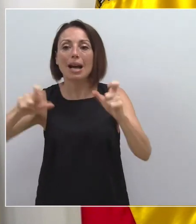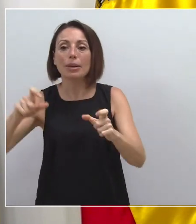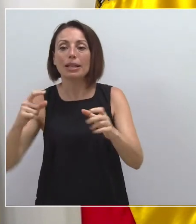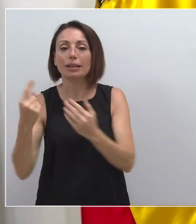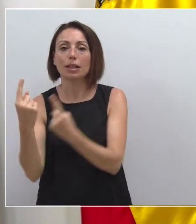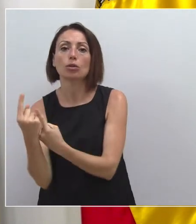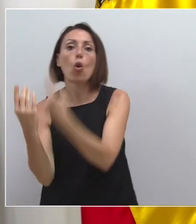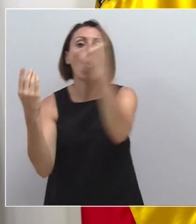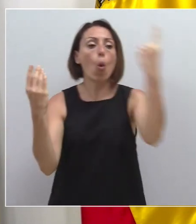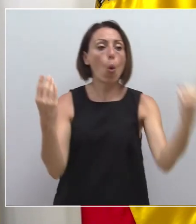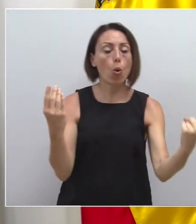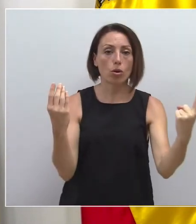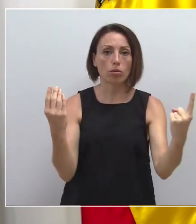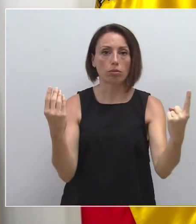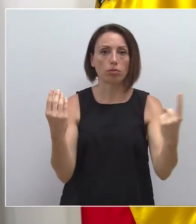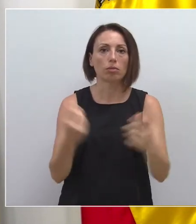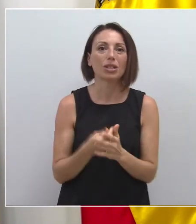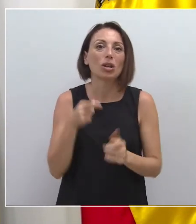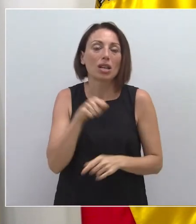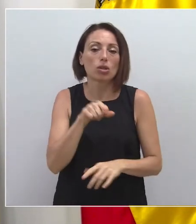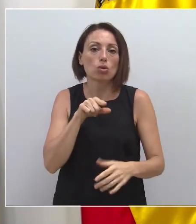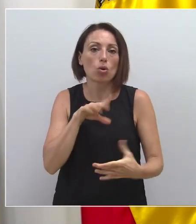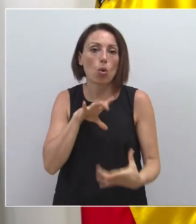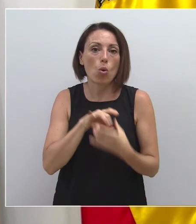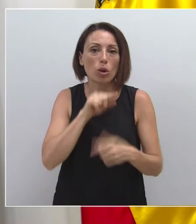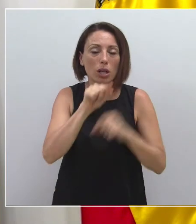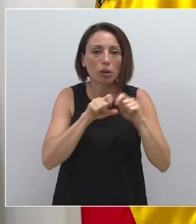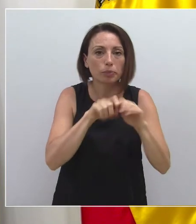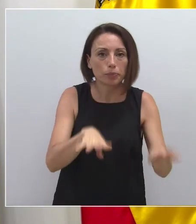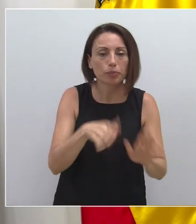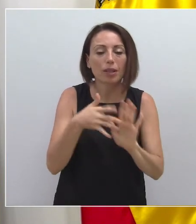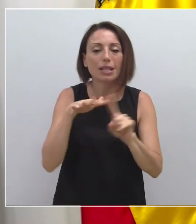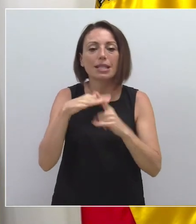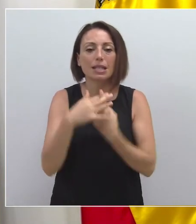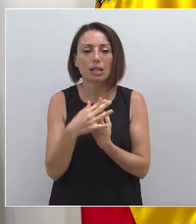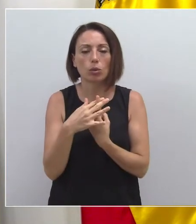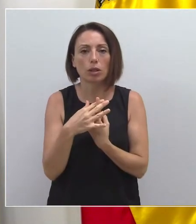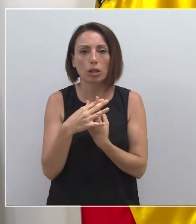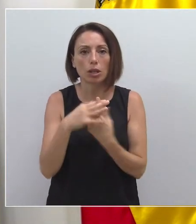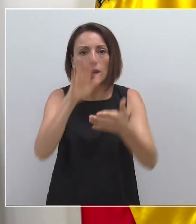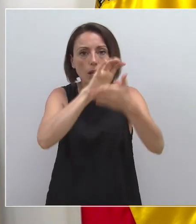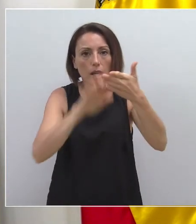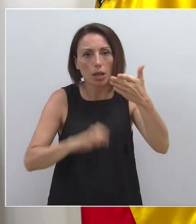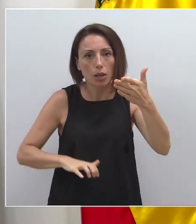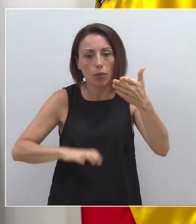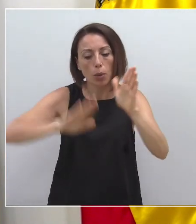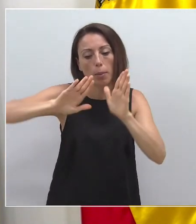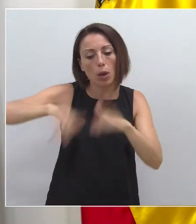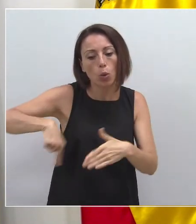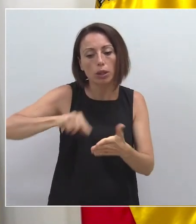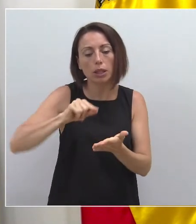técnico epidemiológica. Entonces, tenemos la siguiente situación. El último informe epidemiológico